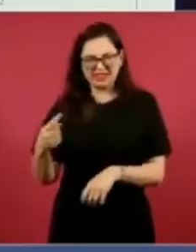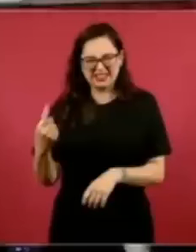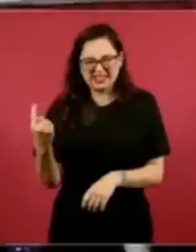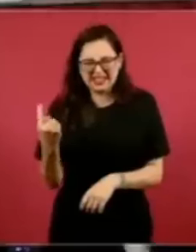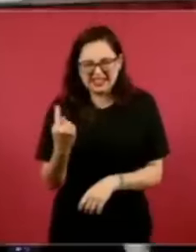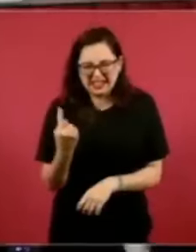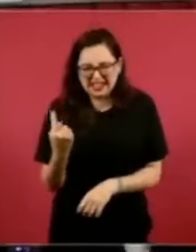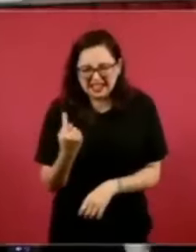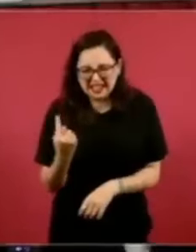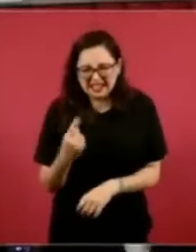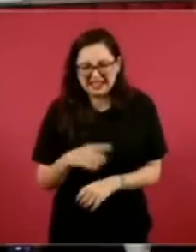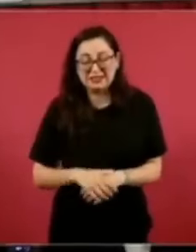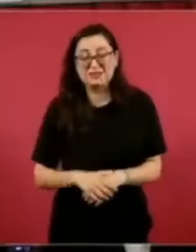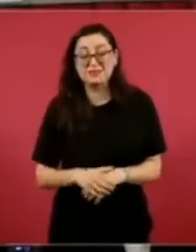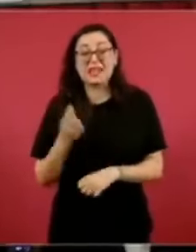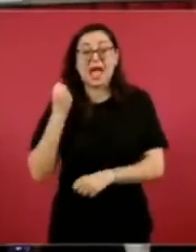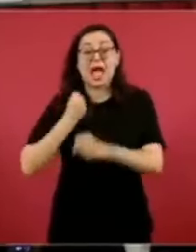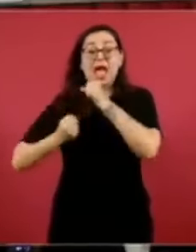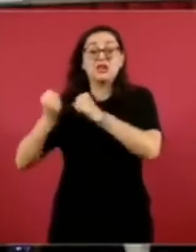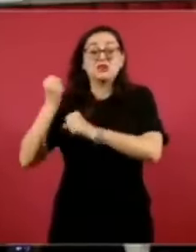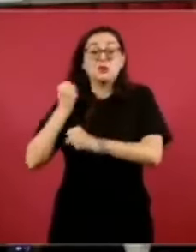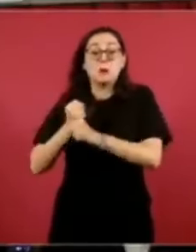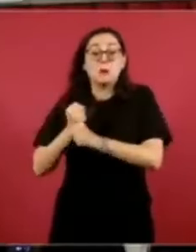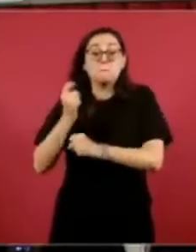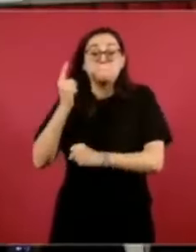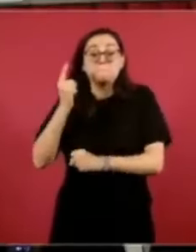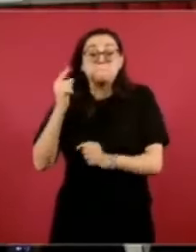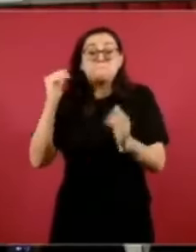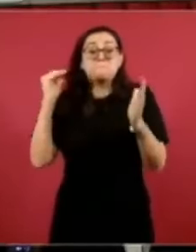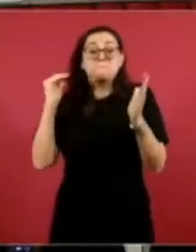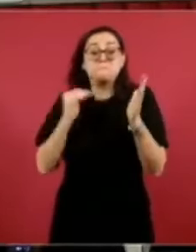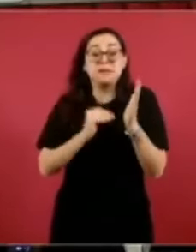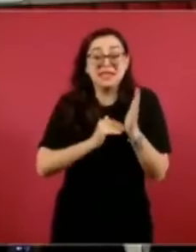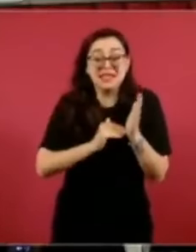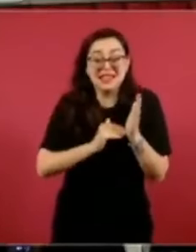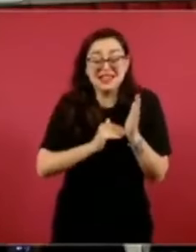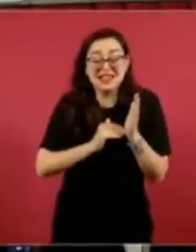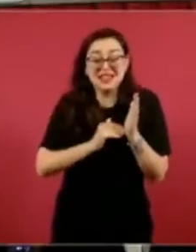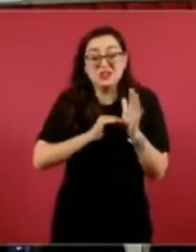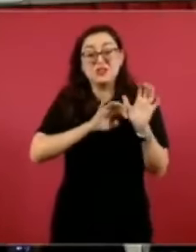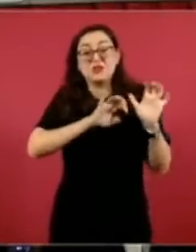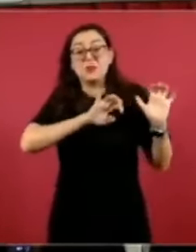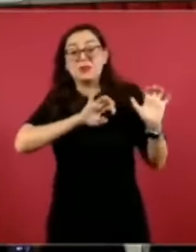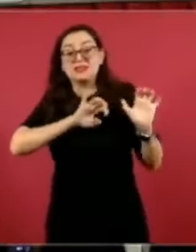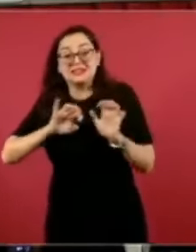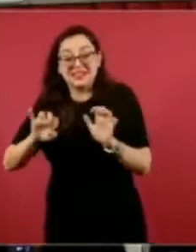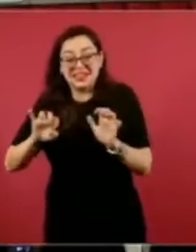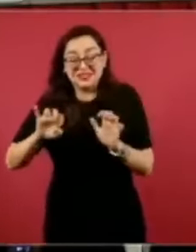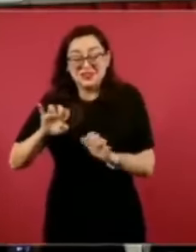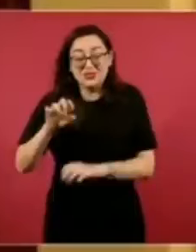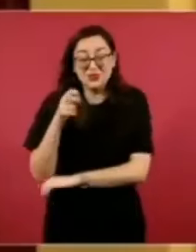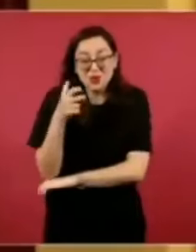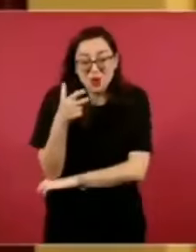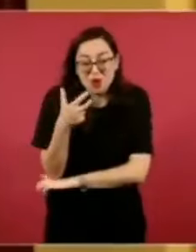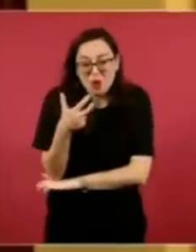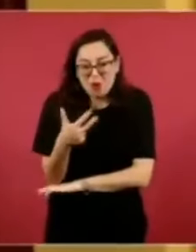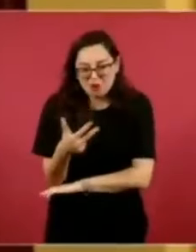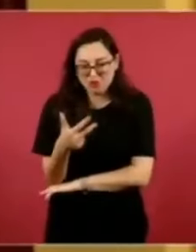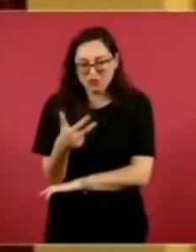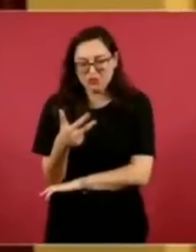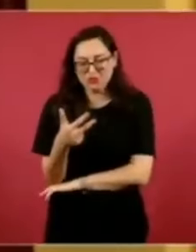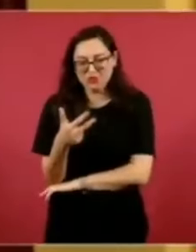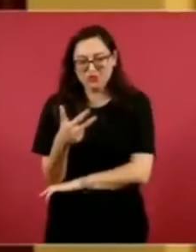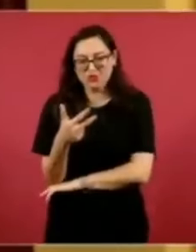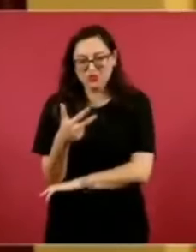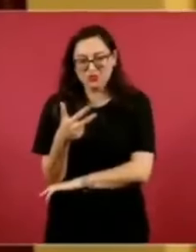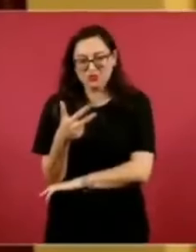1908, se está pidiendo una indemnización, por